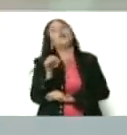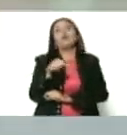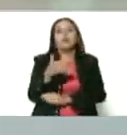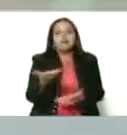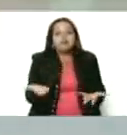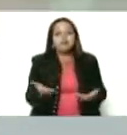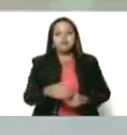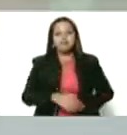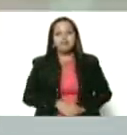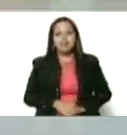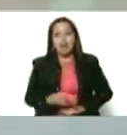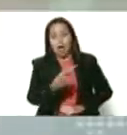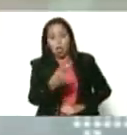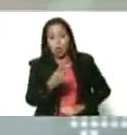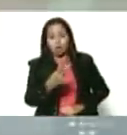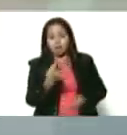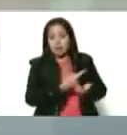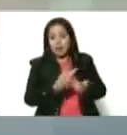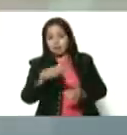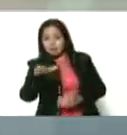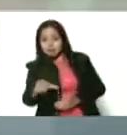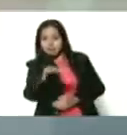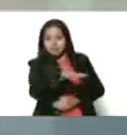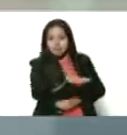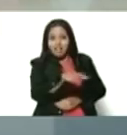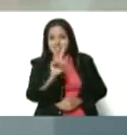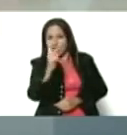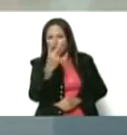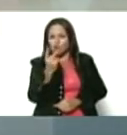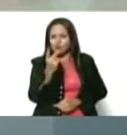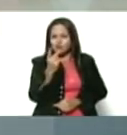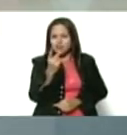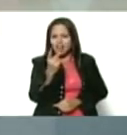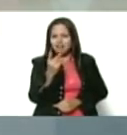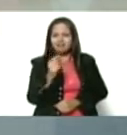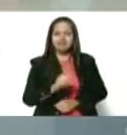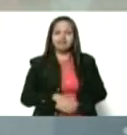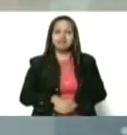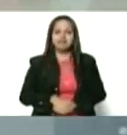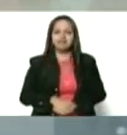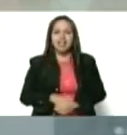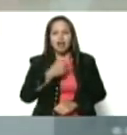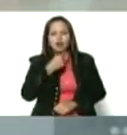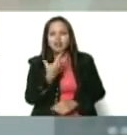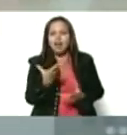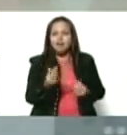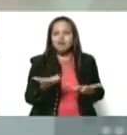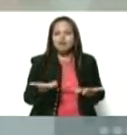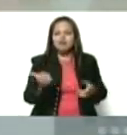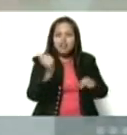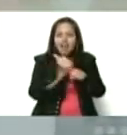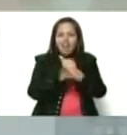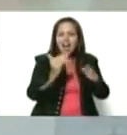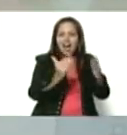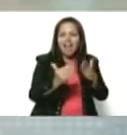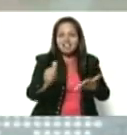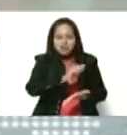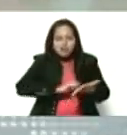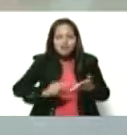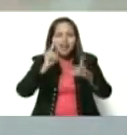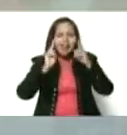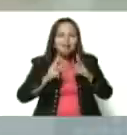Y las otras dos, mi segunda hermana, Josefina, sí, esa, le gustaba mucho la labor del hogar, mucho.